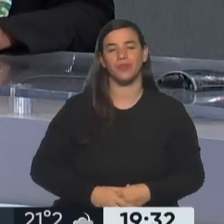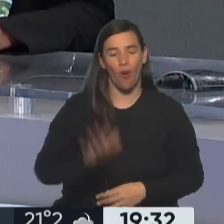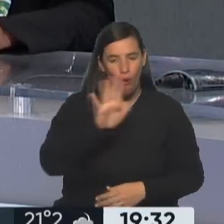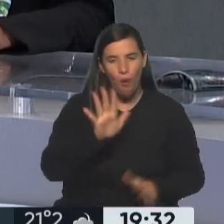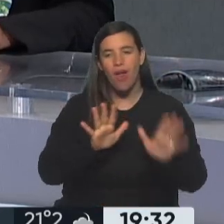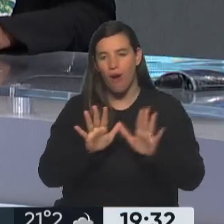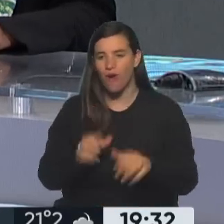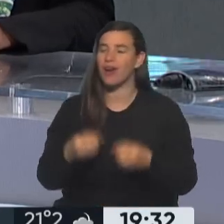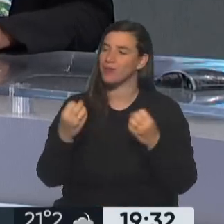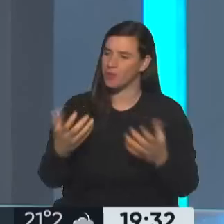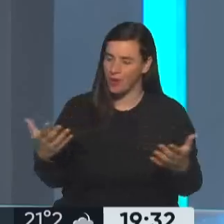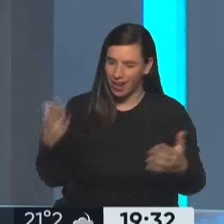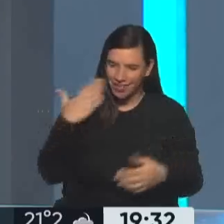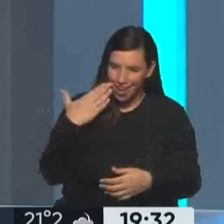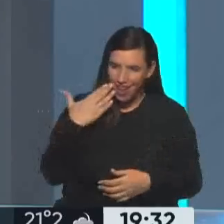tardes, buenas tardes, buenas noches.